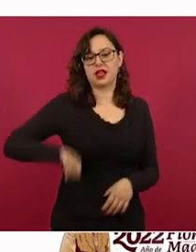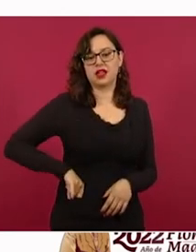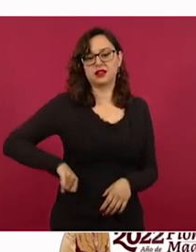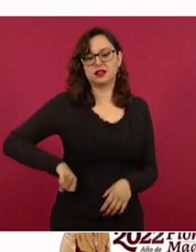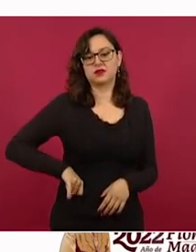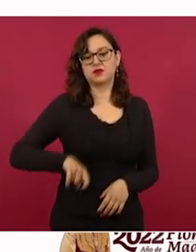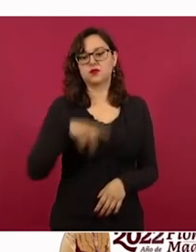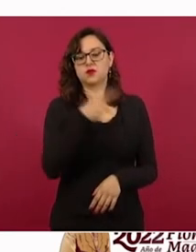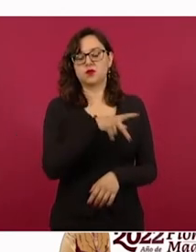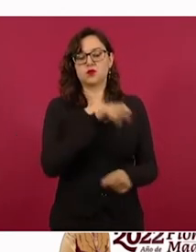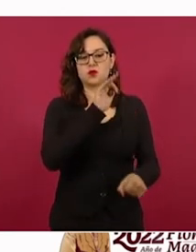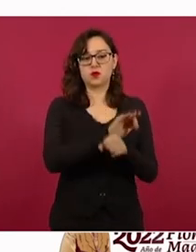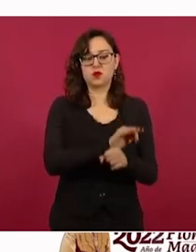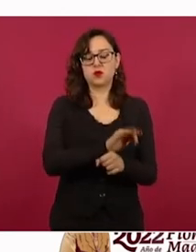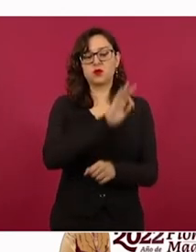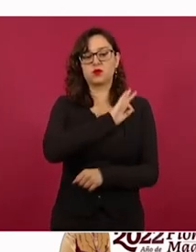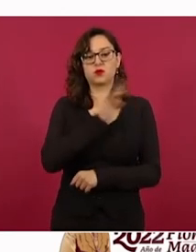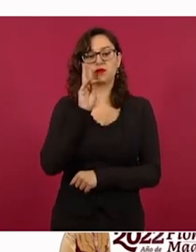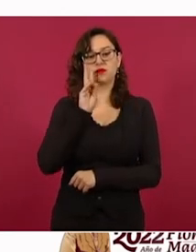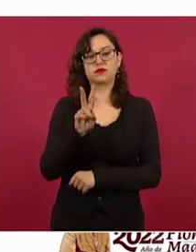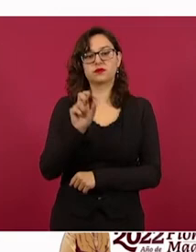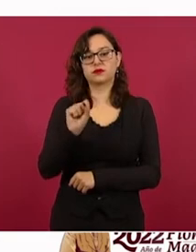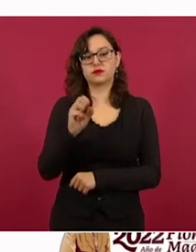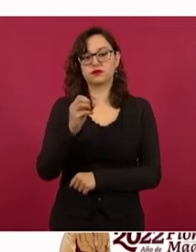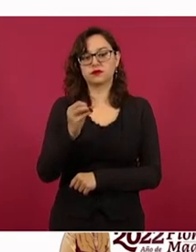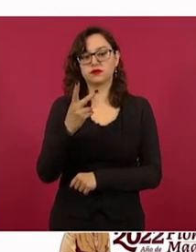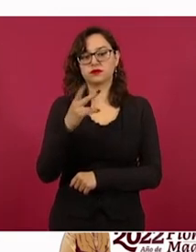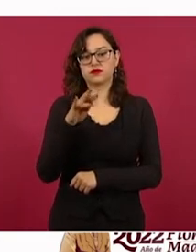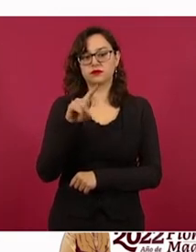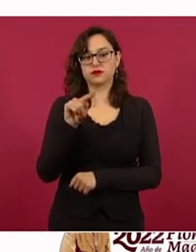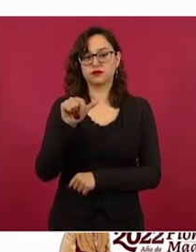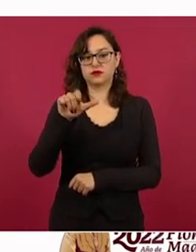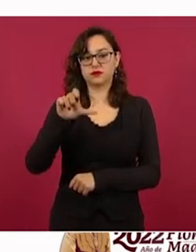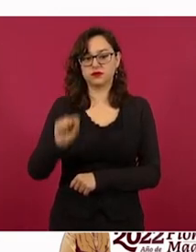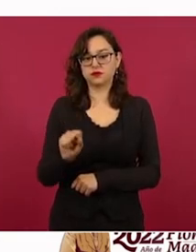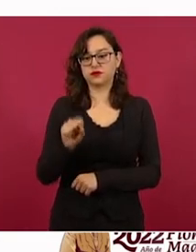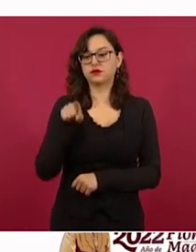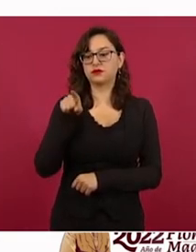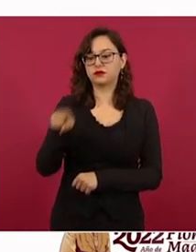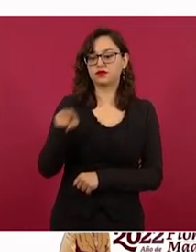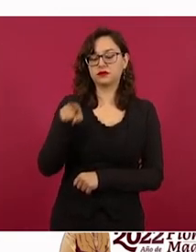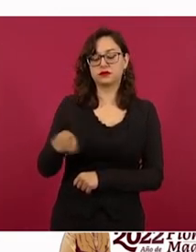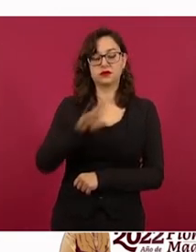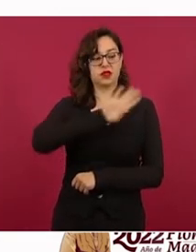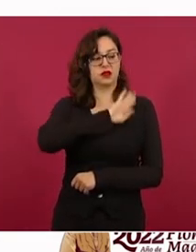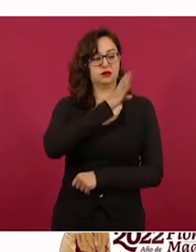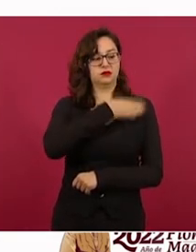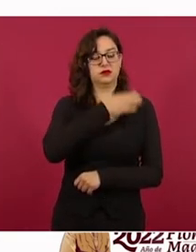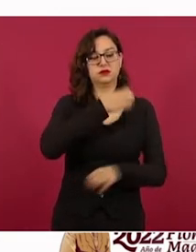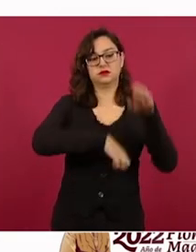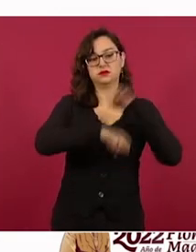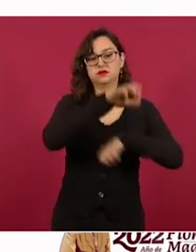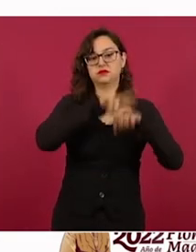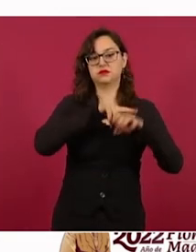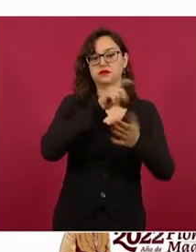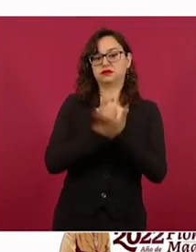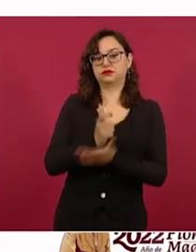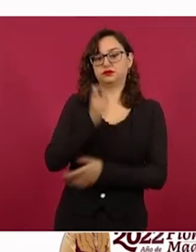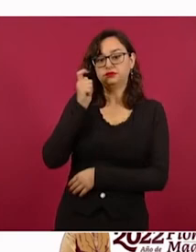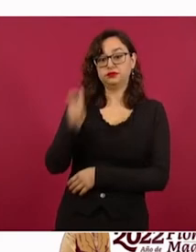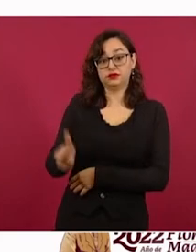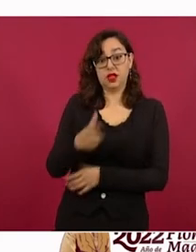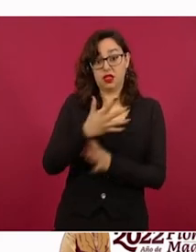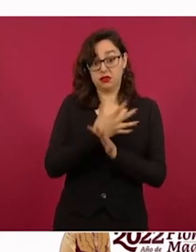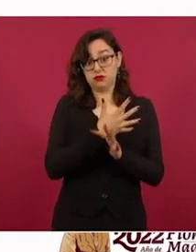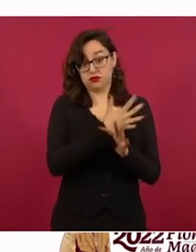aquí vemos la publicación de Sopitas pagada por la empresa de electricidad española aquí dice colaboración